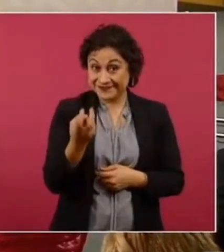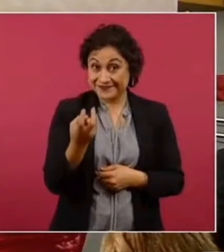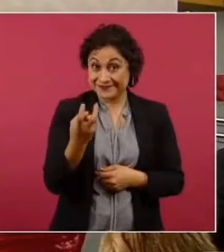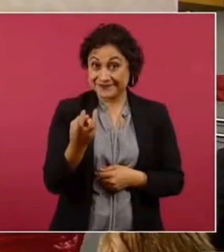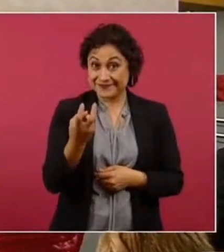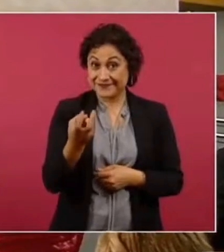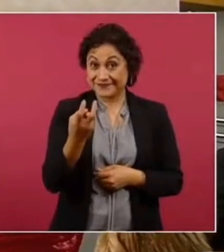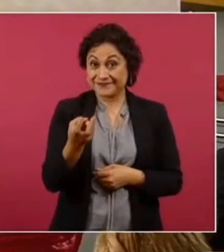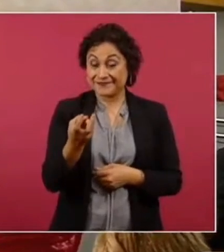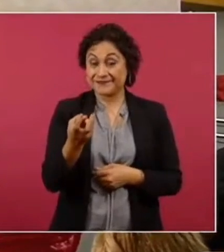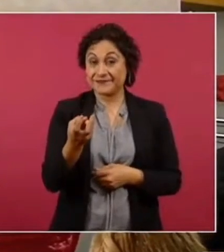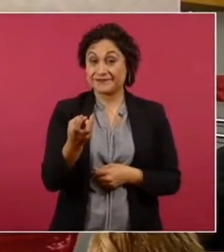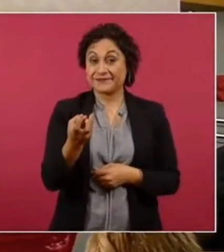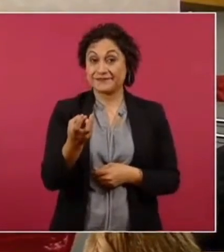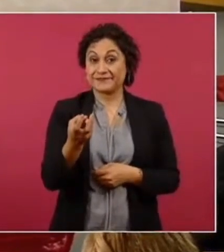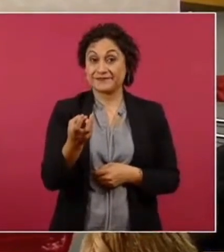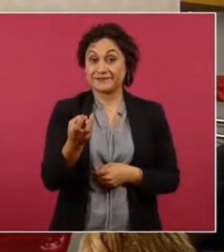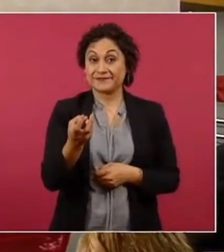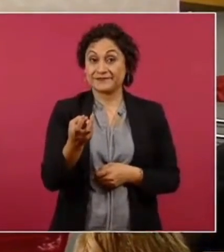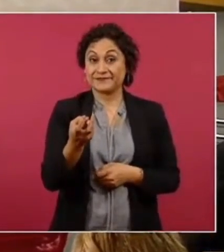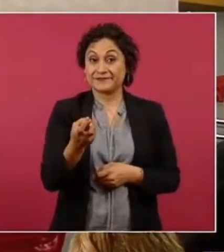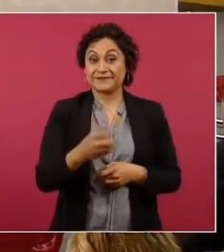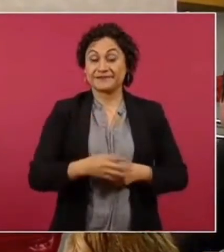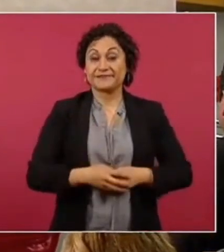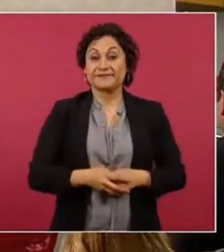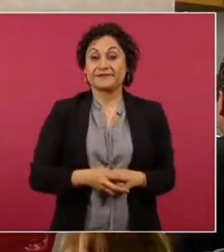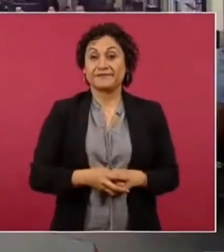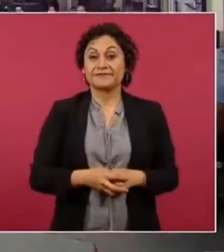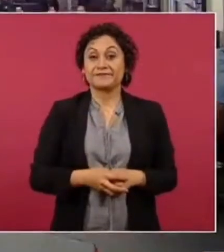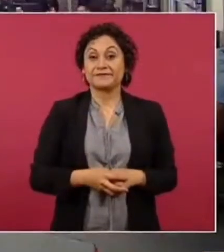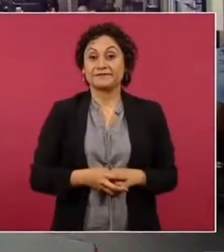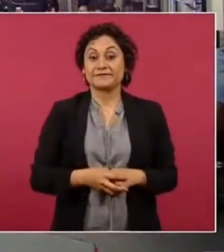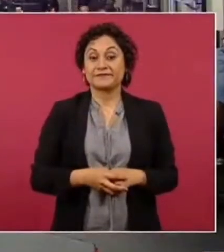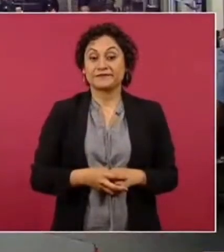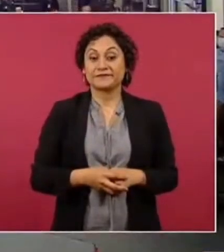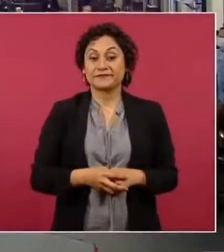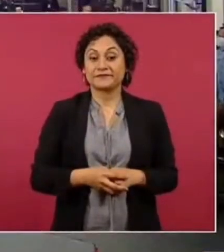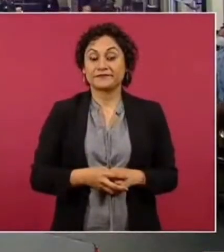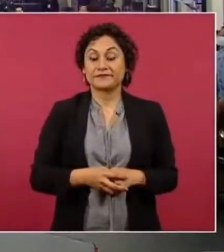es lo que